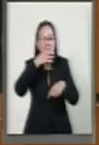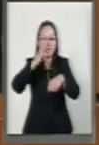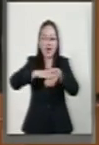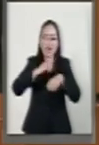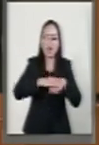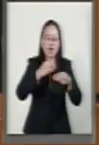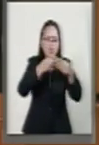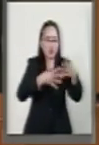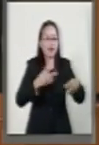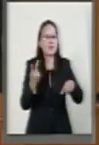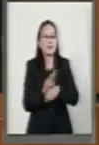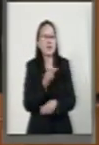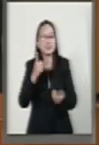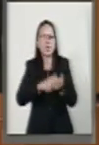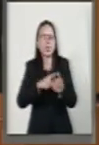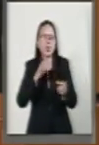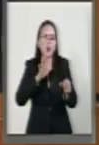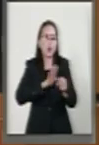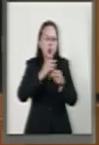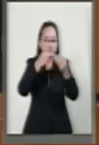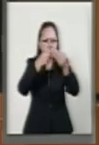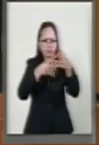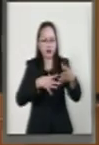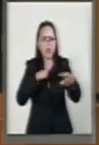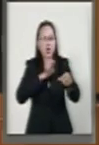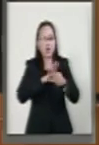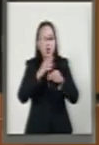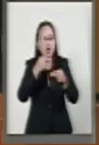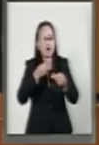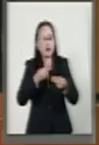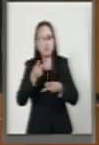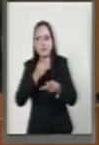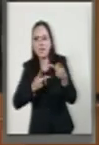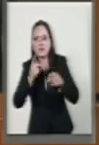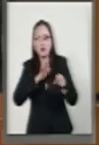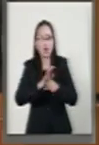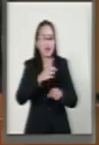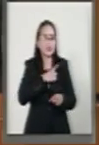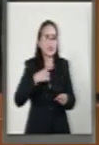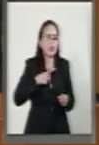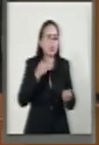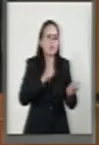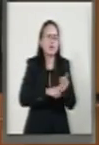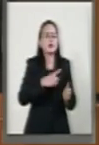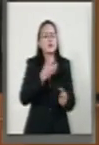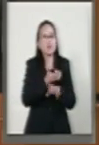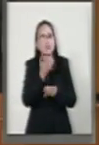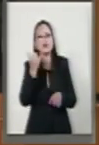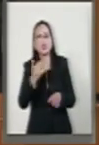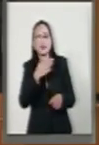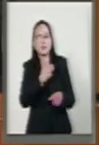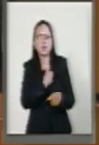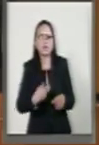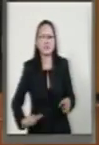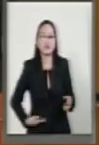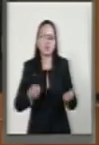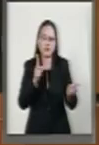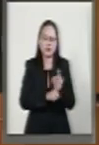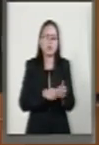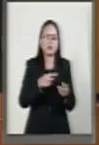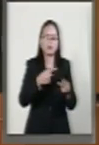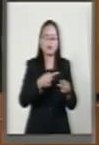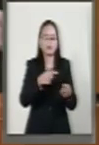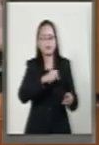puedan conocerse a detalle los movimientos y los estados financieros de las entidades y municipios en materia de deuda.